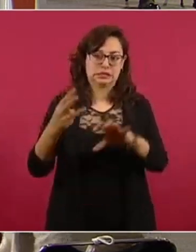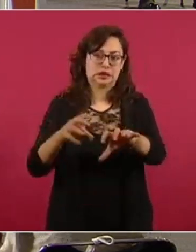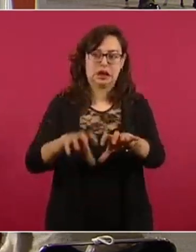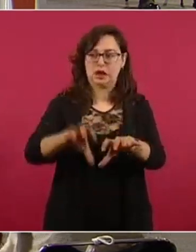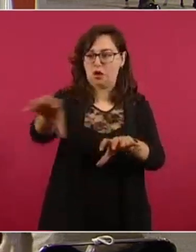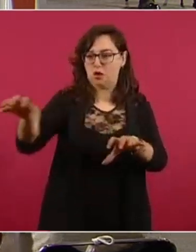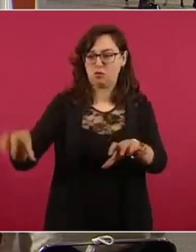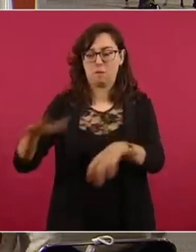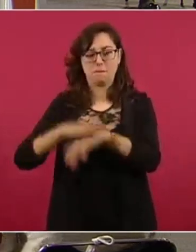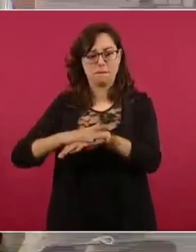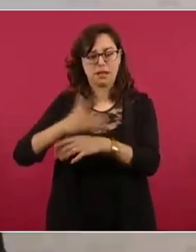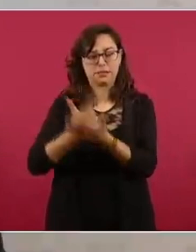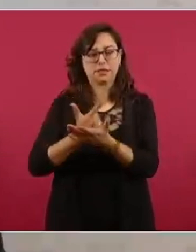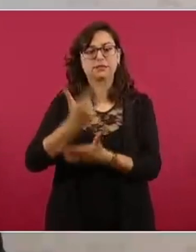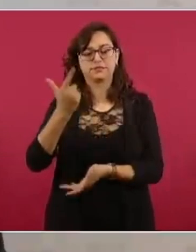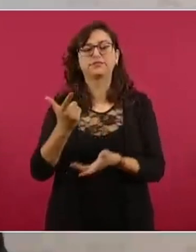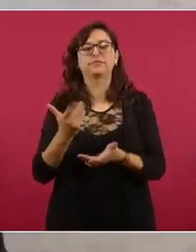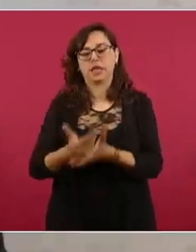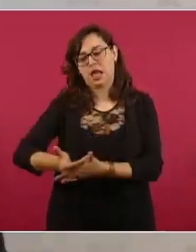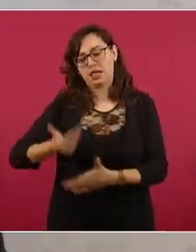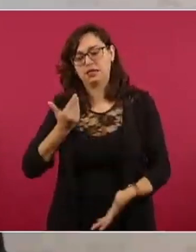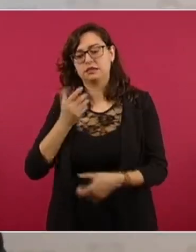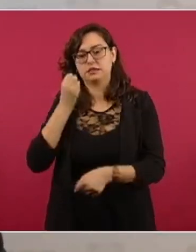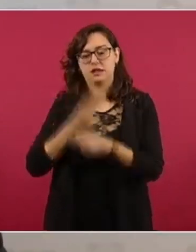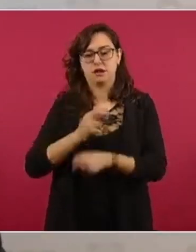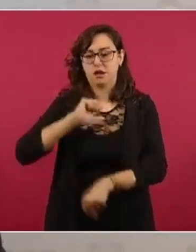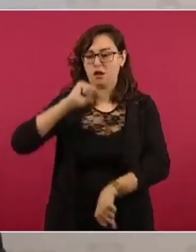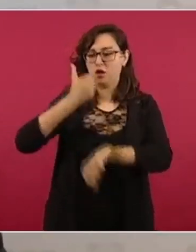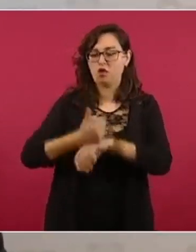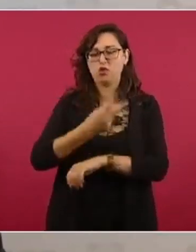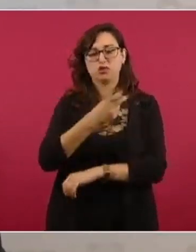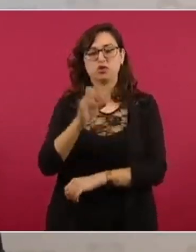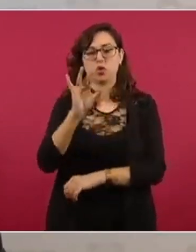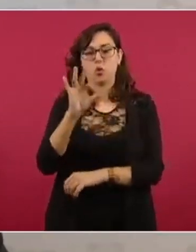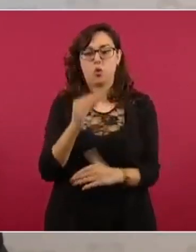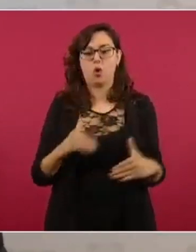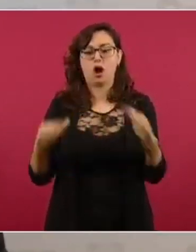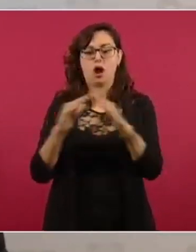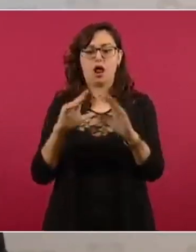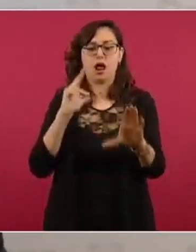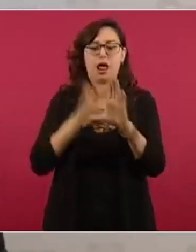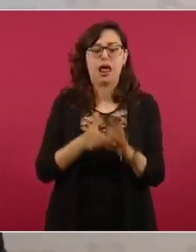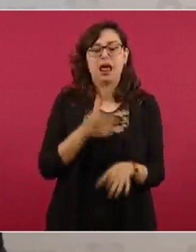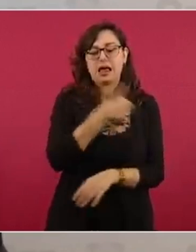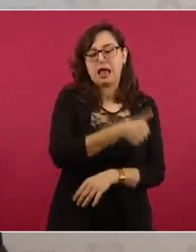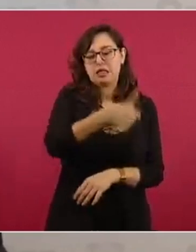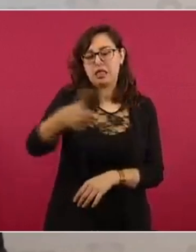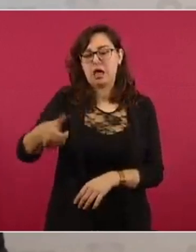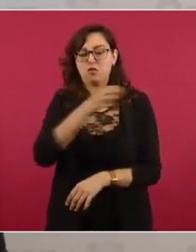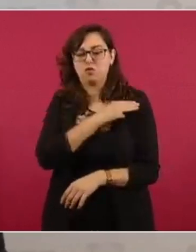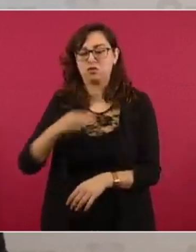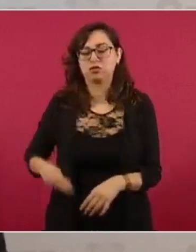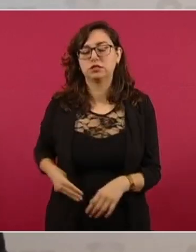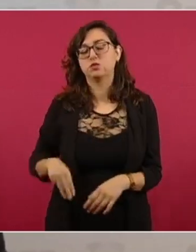Entonces se instalaron 240 albergues. Todos los municipios por lo menos tenían dos albergues o